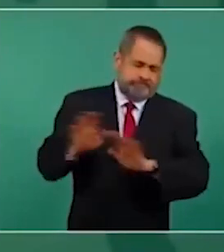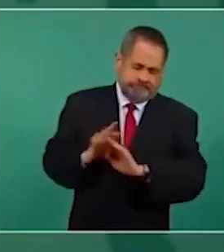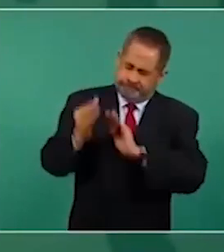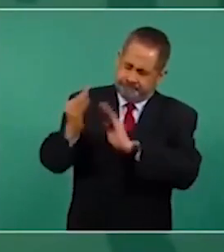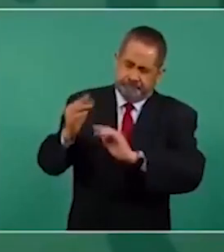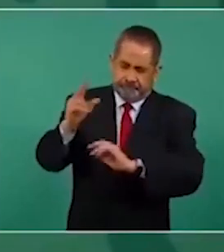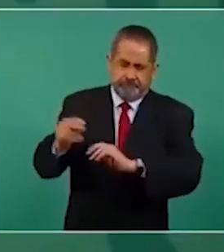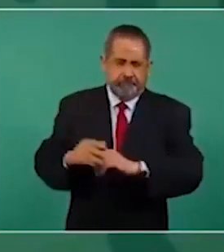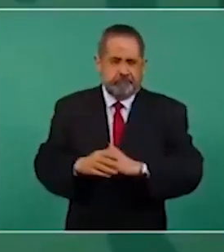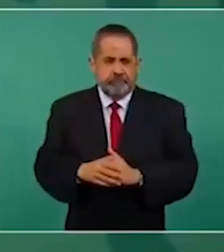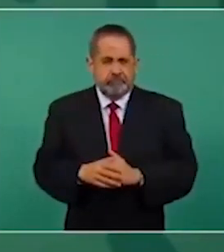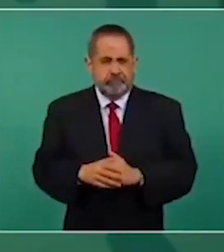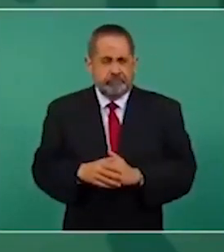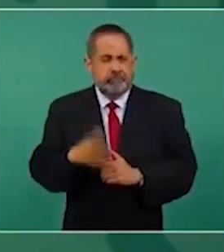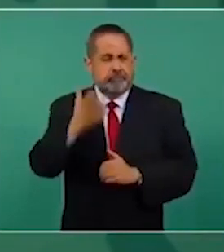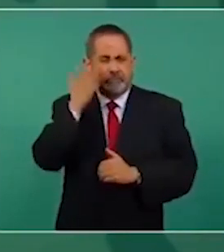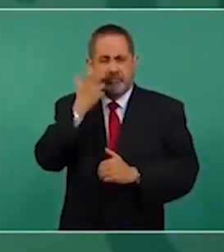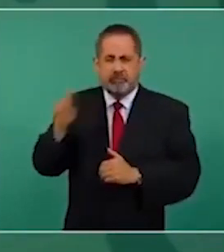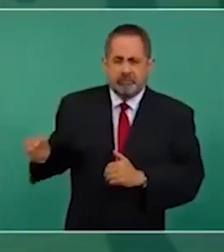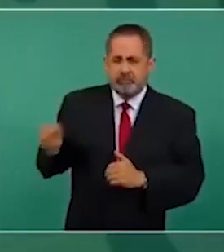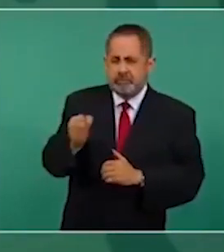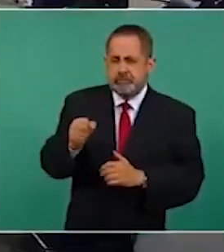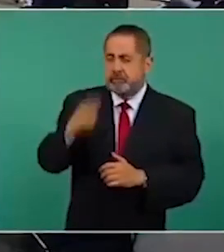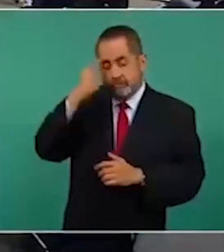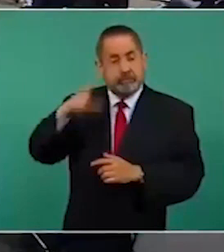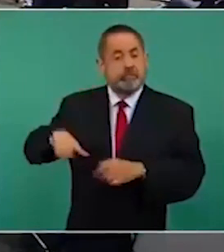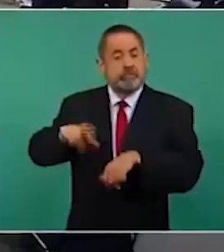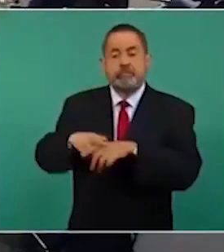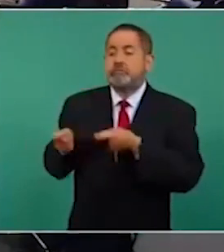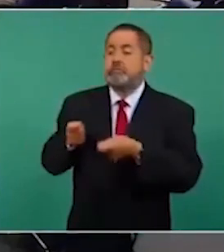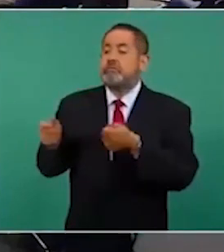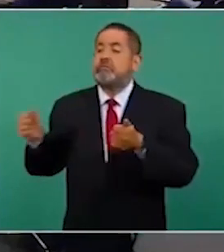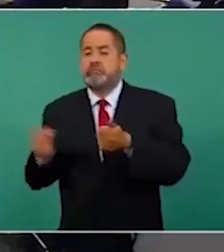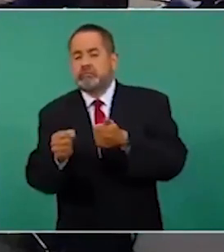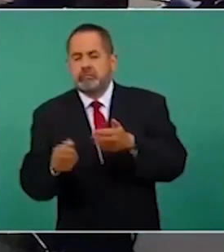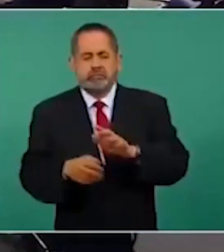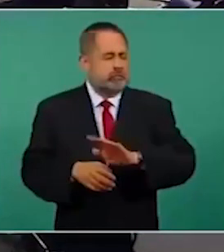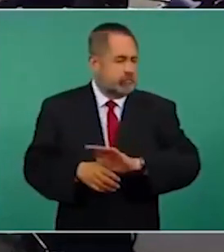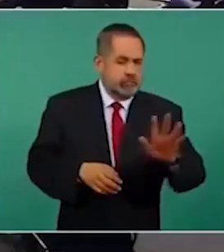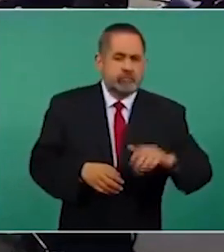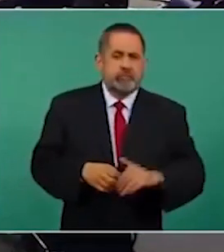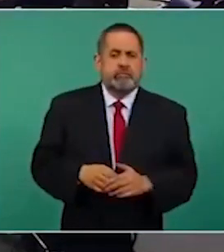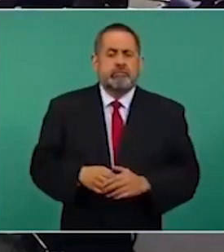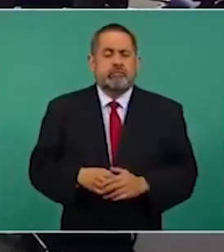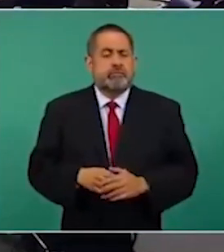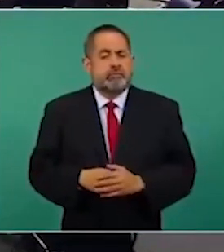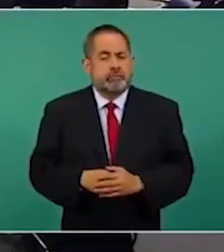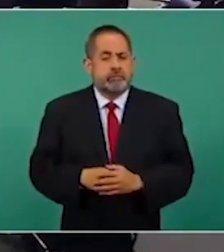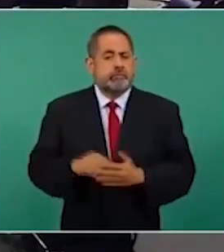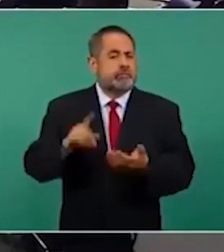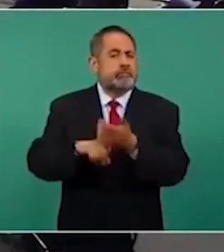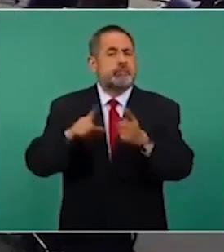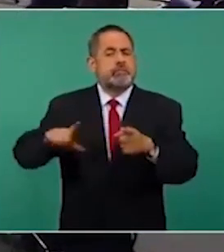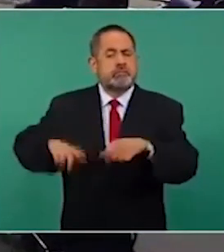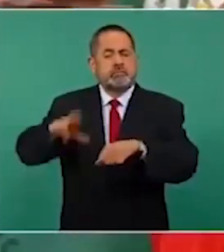Es decir, candidatos a modo. O sea, un gobernador en un